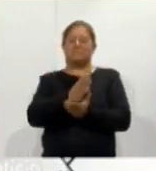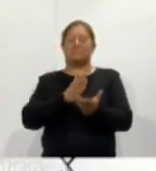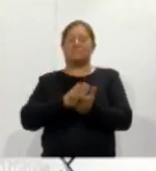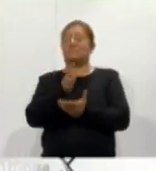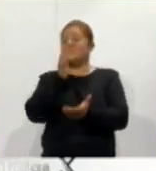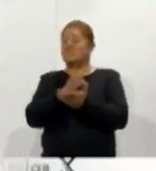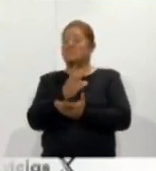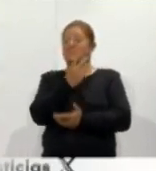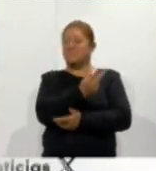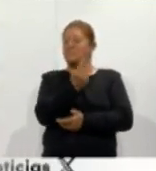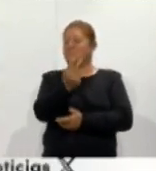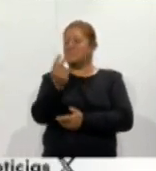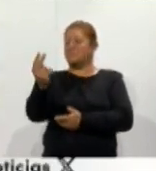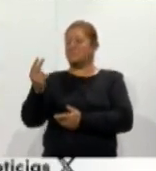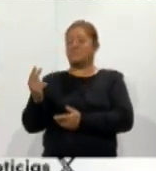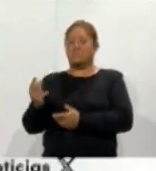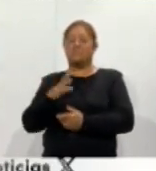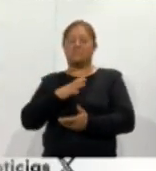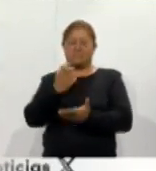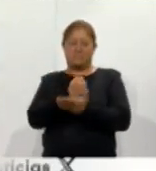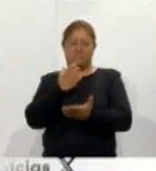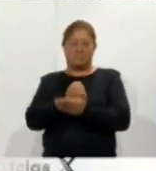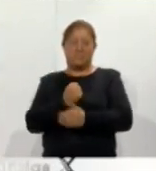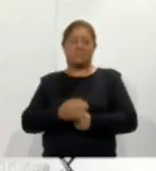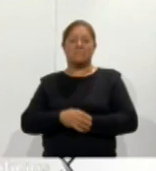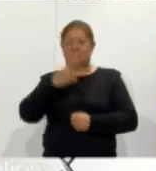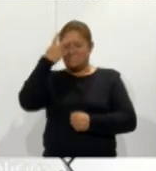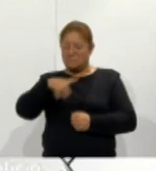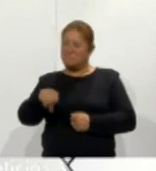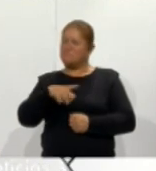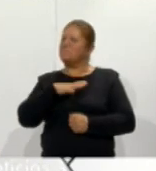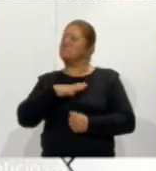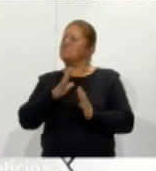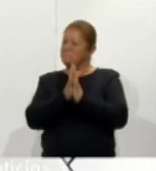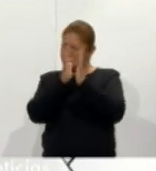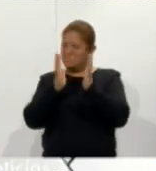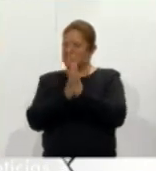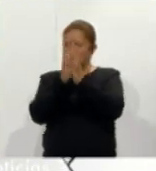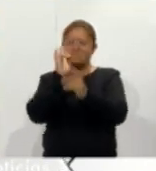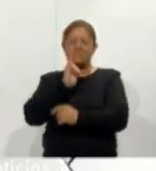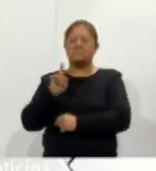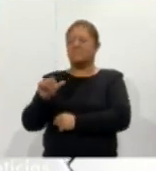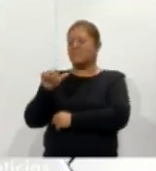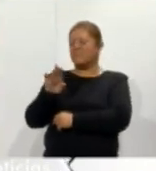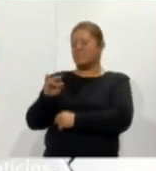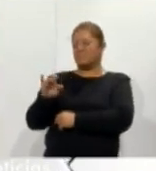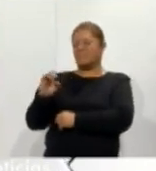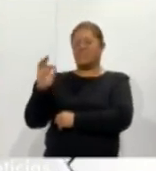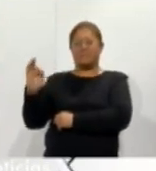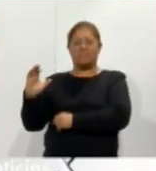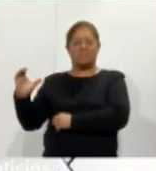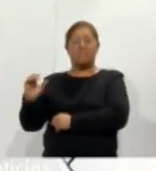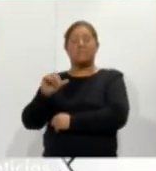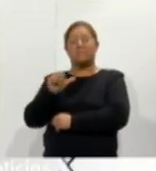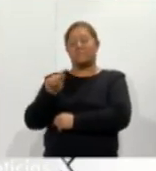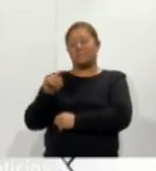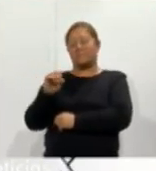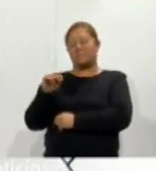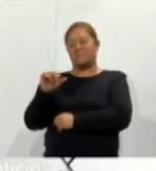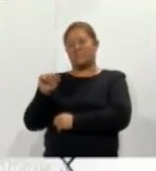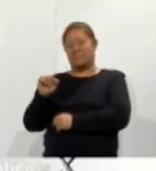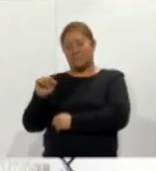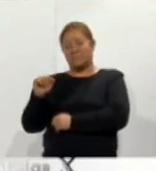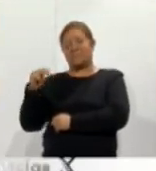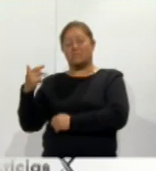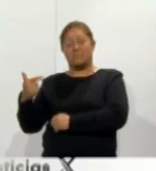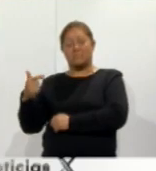duplas campeonas de cada rama México tendrá sus mejores cartas en la rama femenil Abril Flores Castro y Atenas Gutiérrez Guzmán la